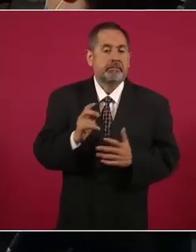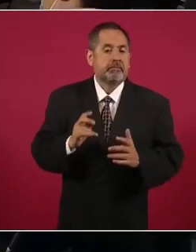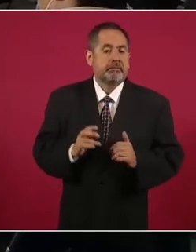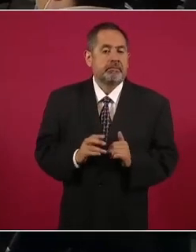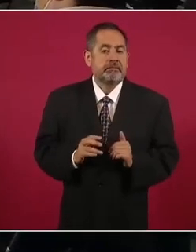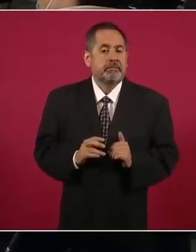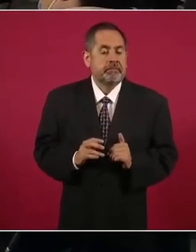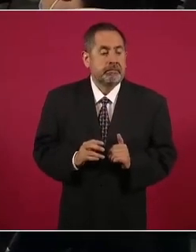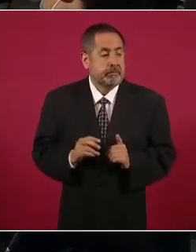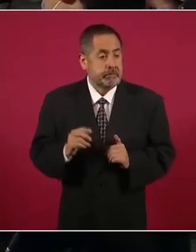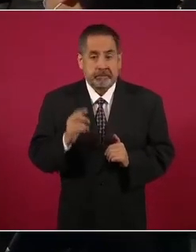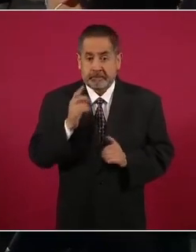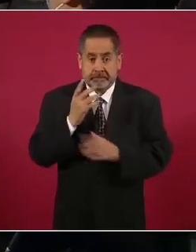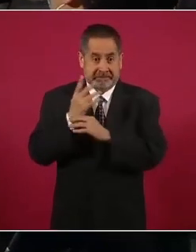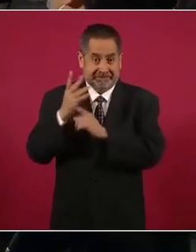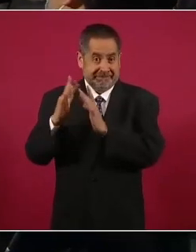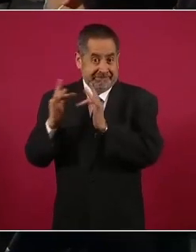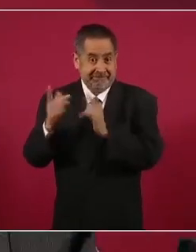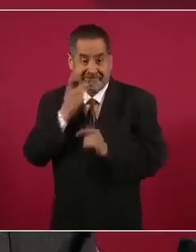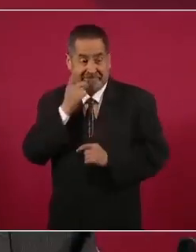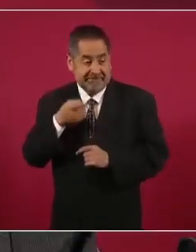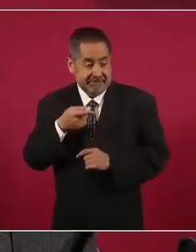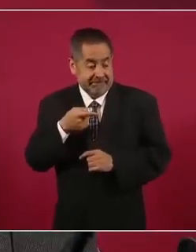pero si